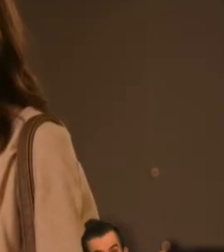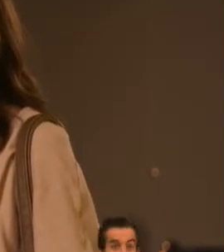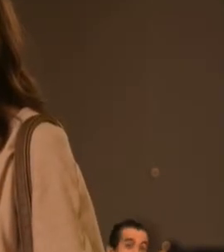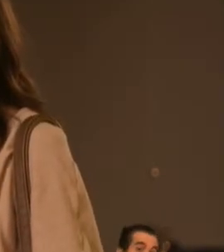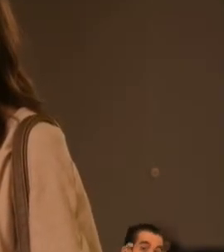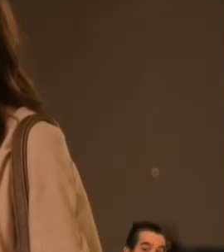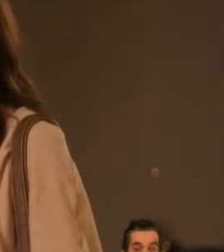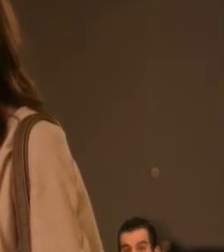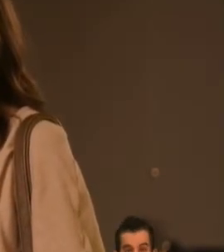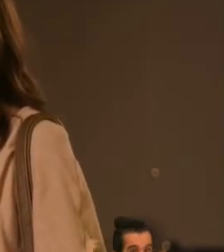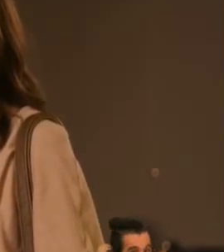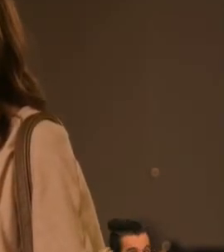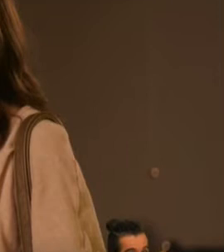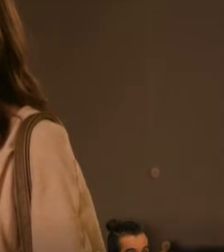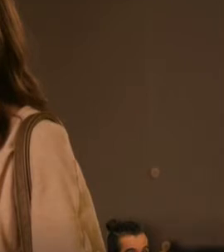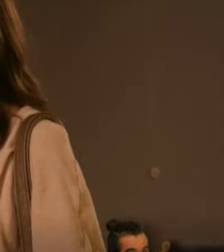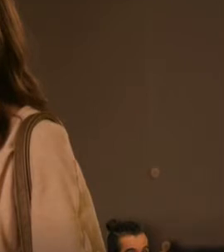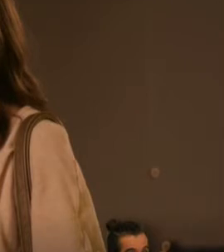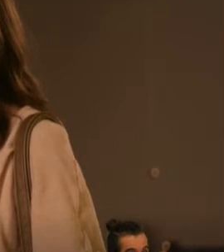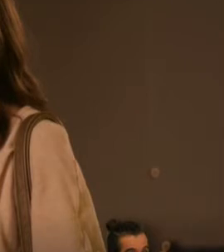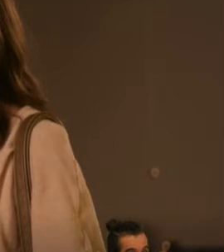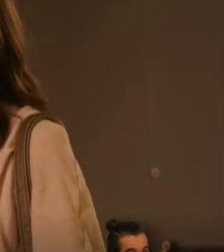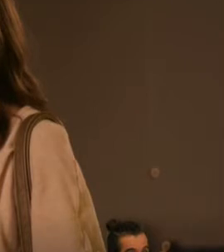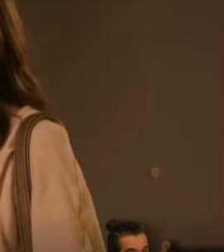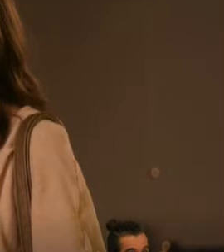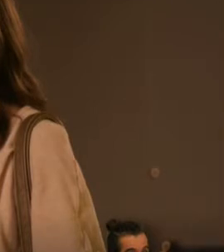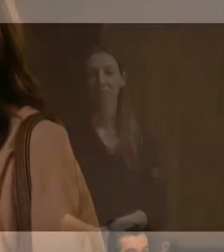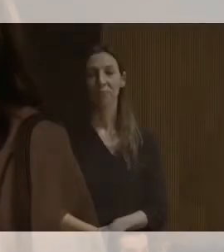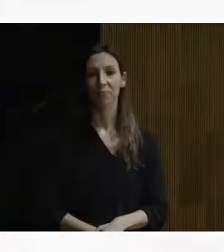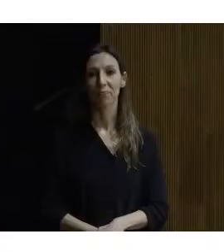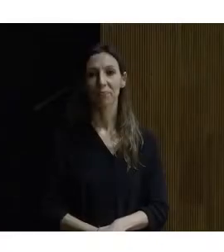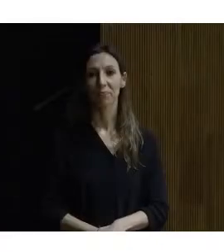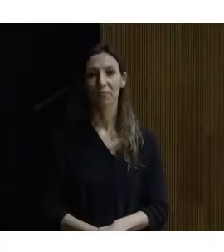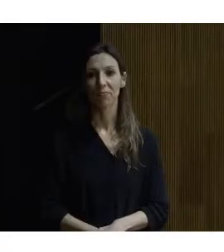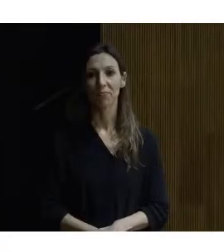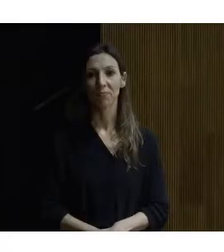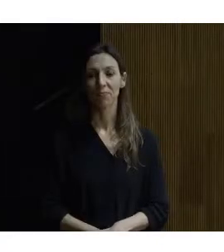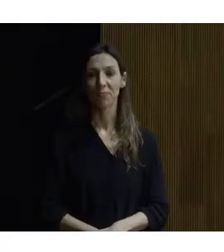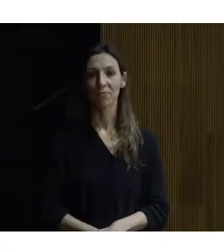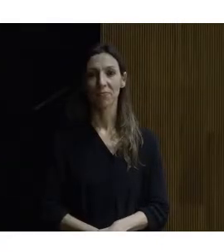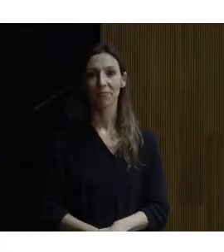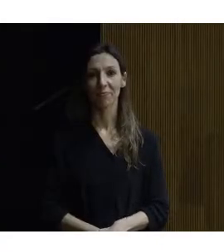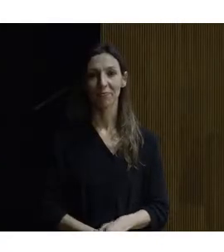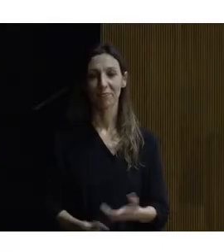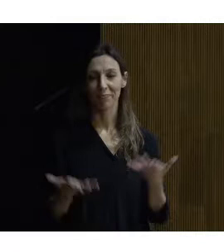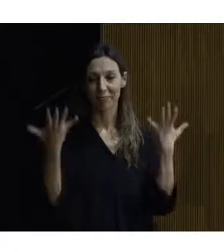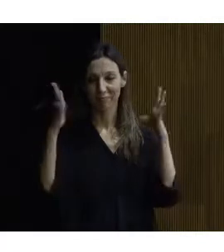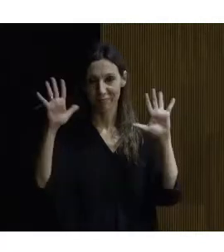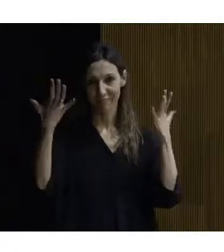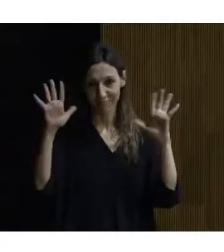bueno una persona una persona dice bueno eso es todo muchas gracias